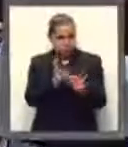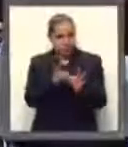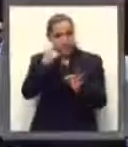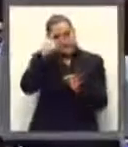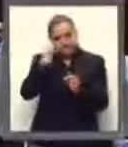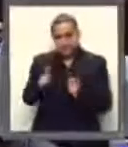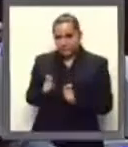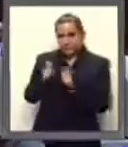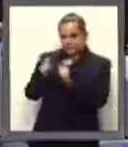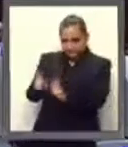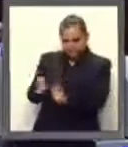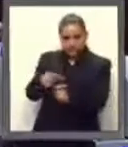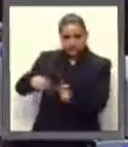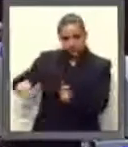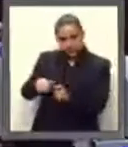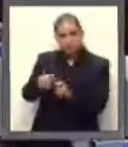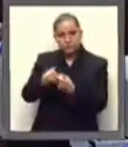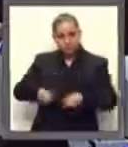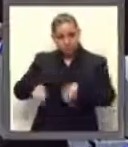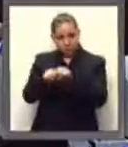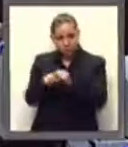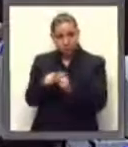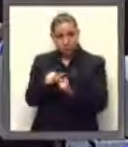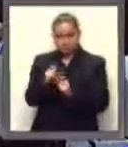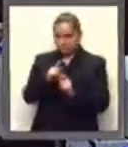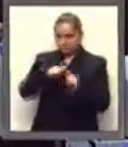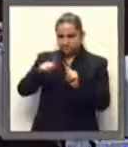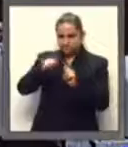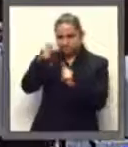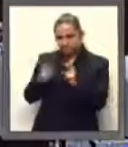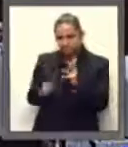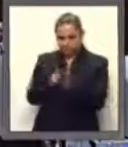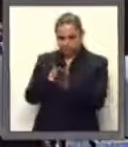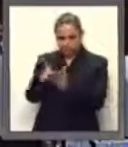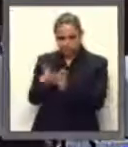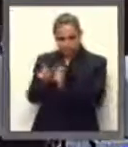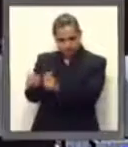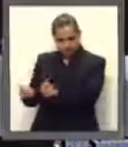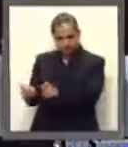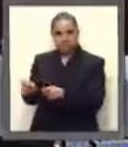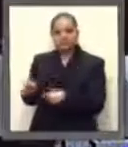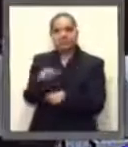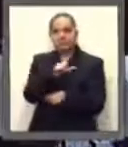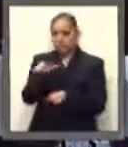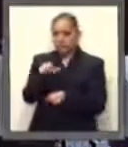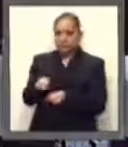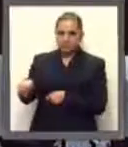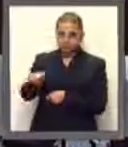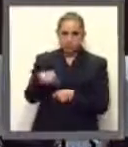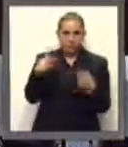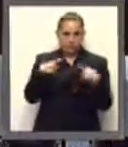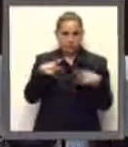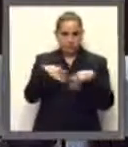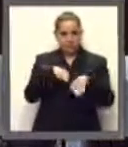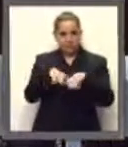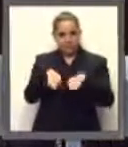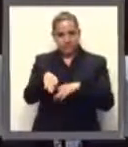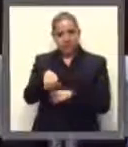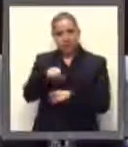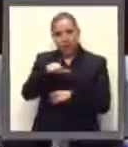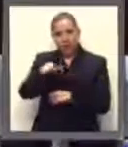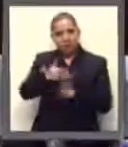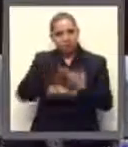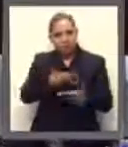otorgamiento de las prestaciones de seguridad social correspondientes a las y los trabajadores al servicio del Estado.